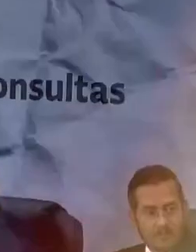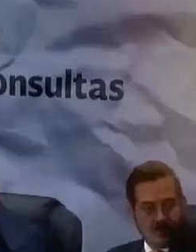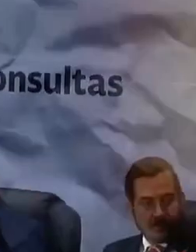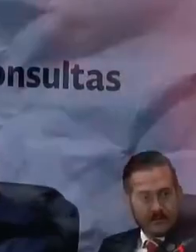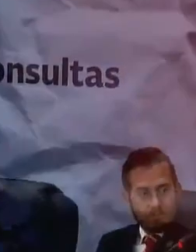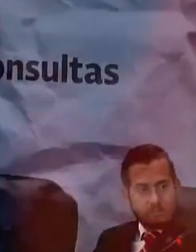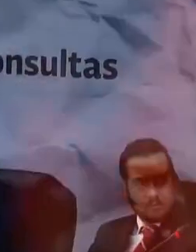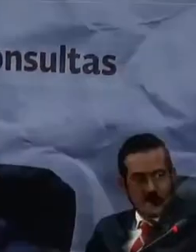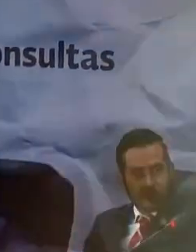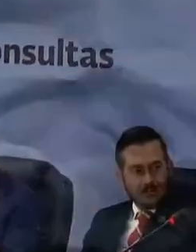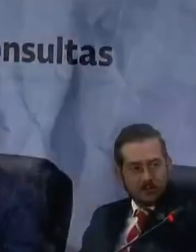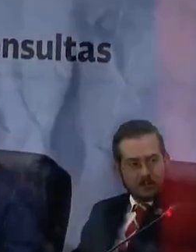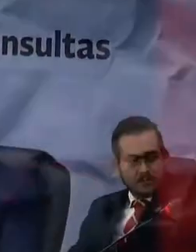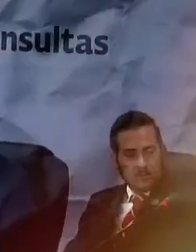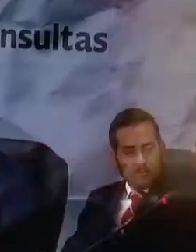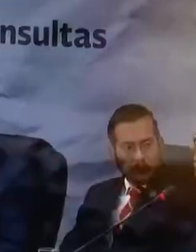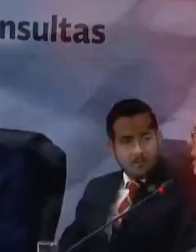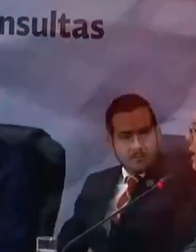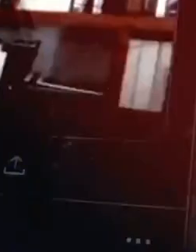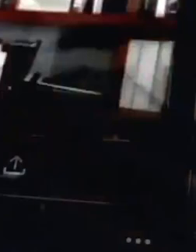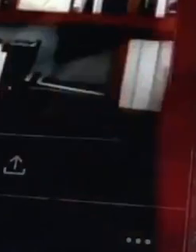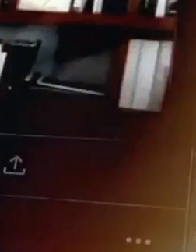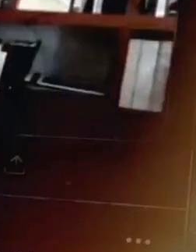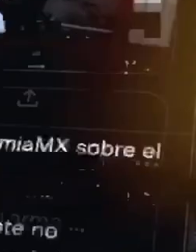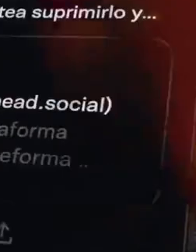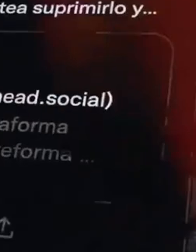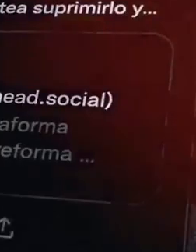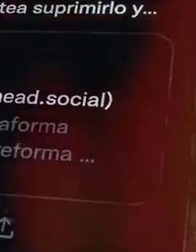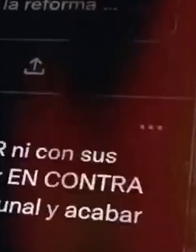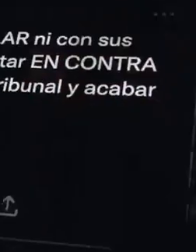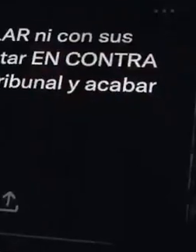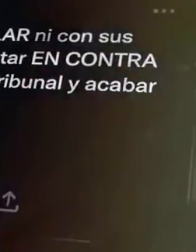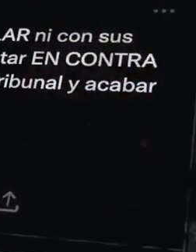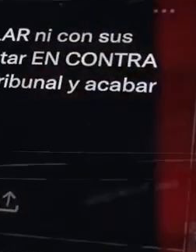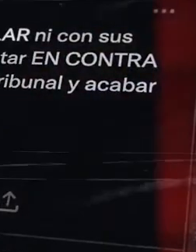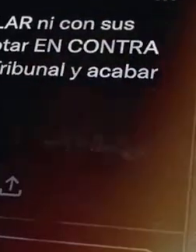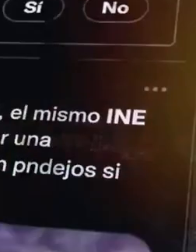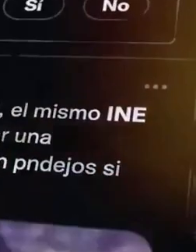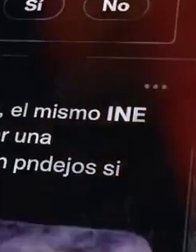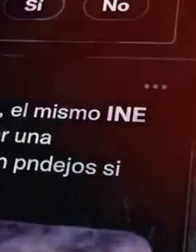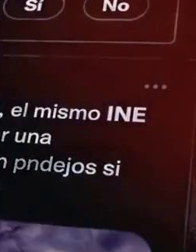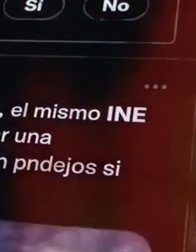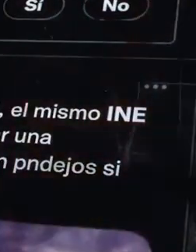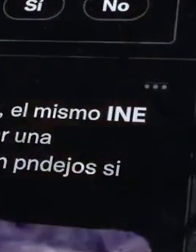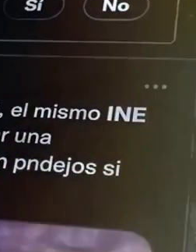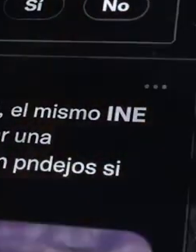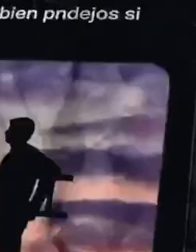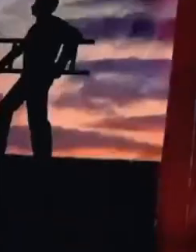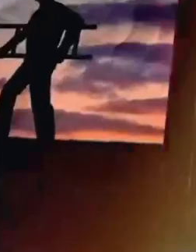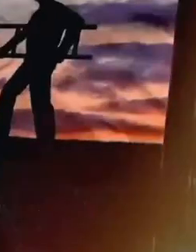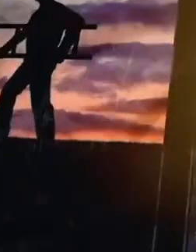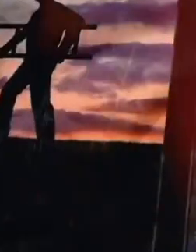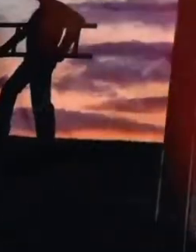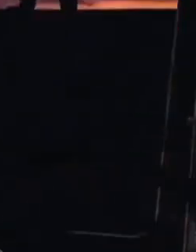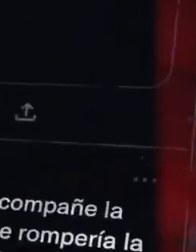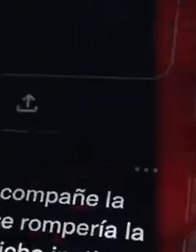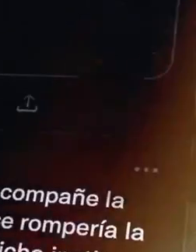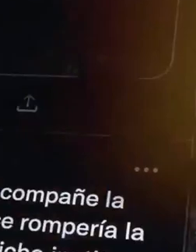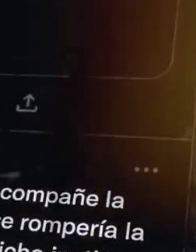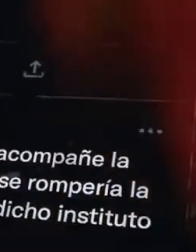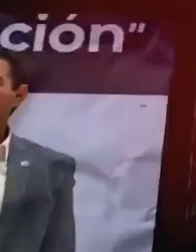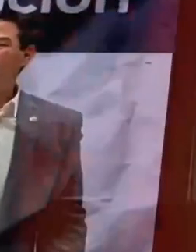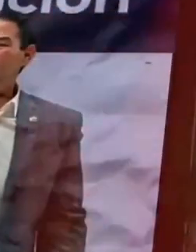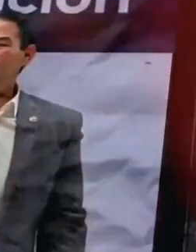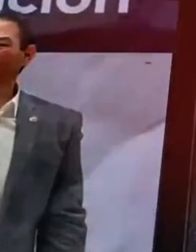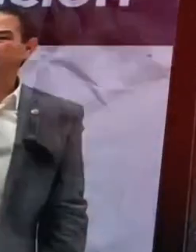la reforma electoral, se aseguró que esta iniciativa busca destruir al Instituto Nacional Electoral, INE, y a la